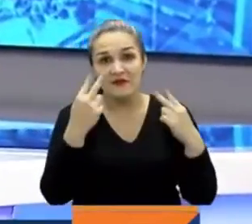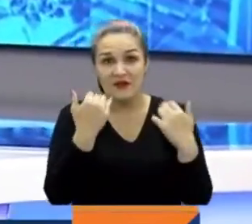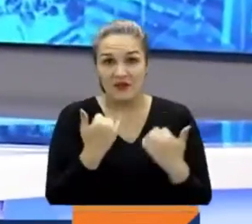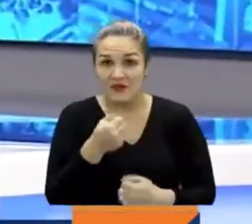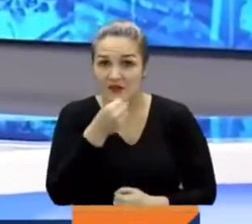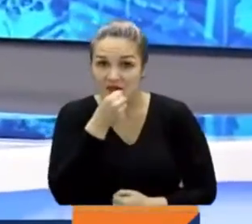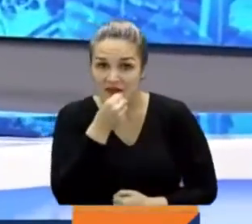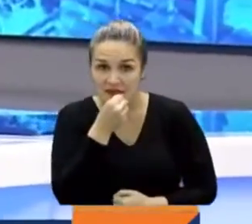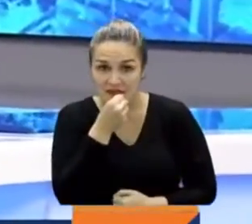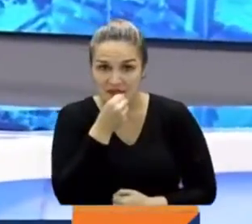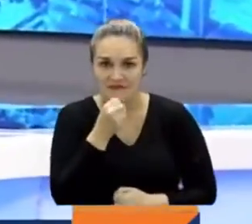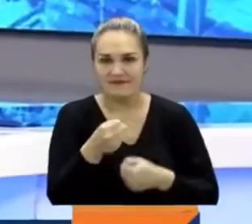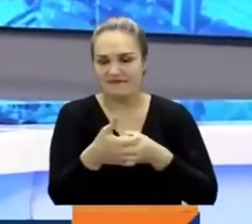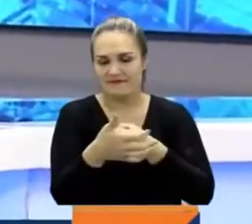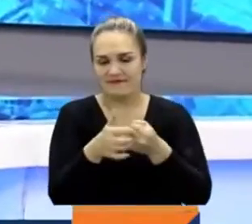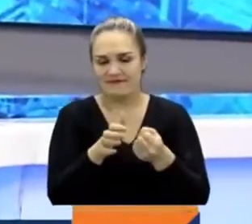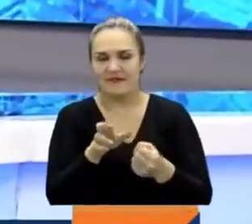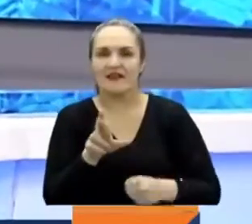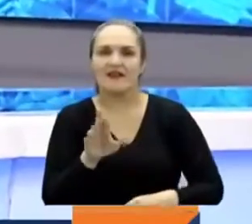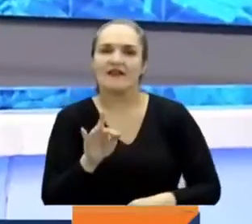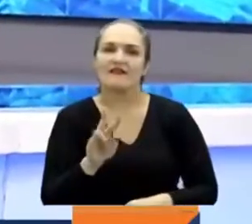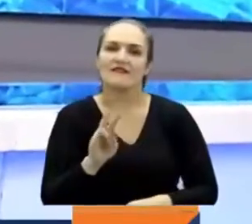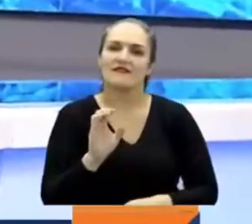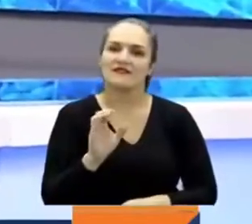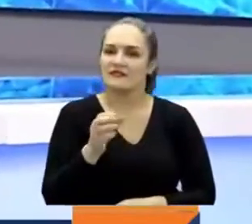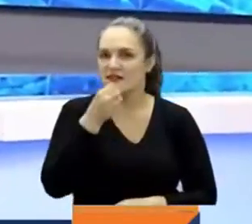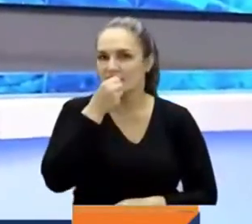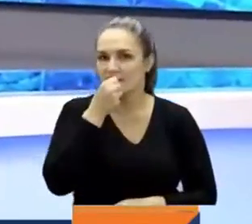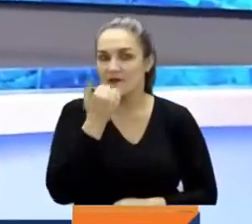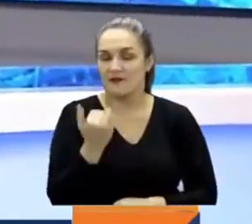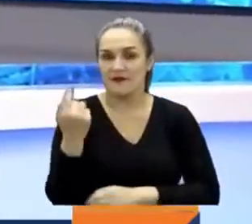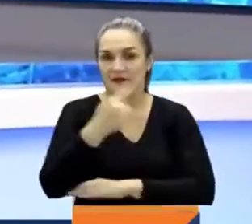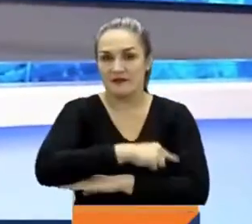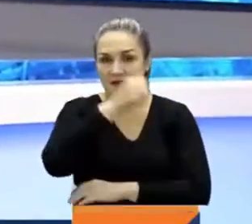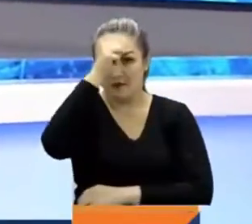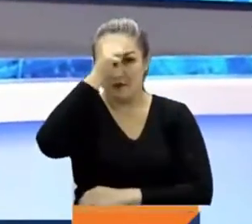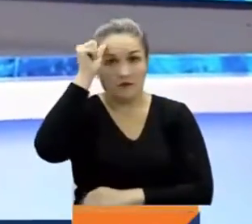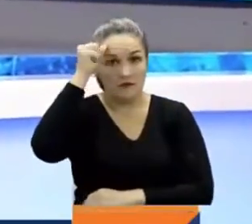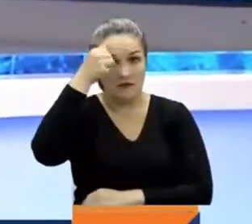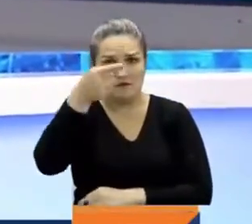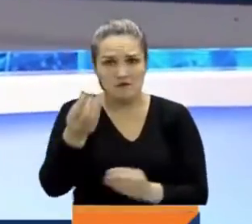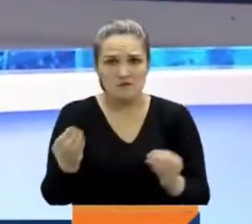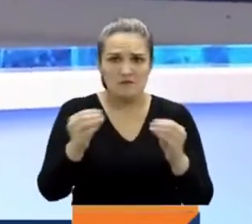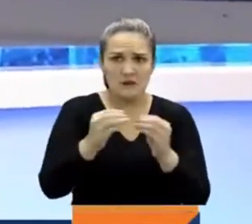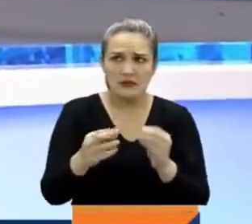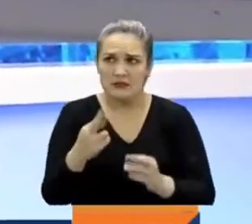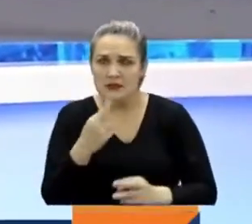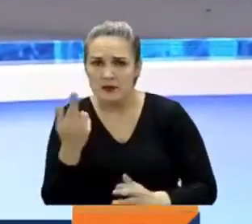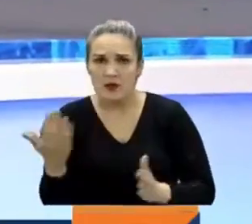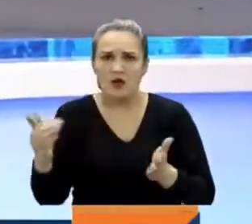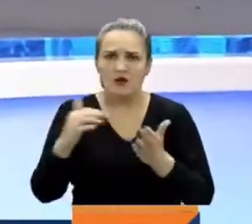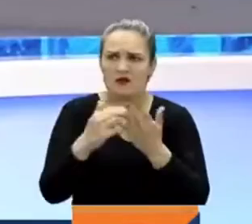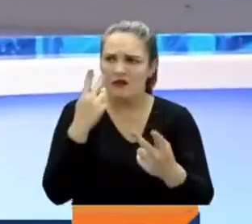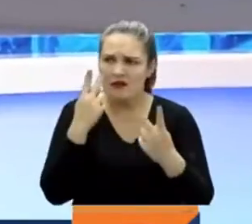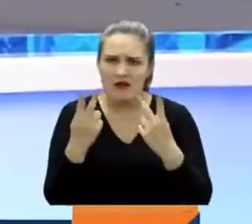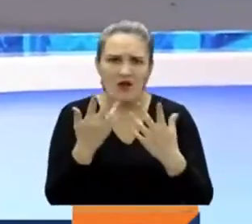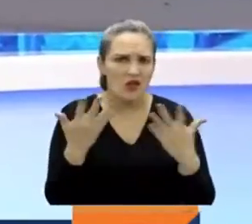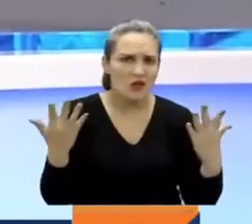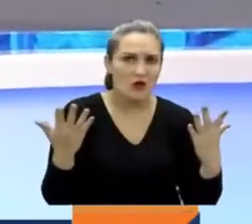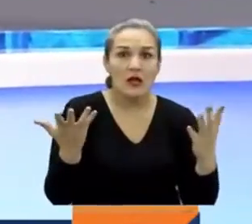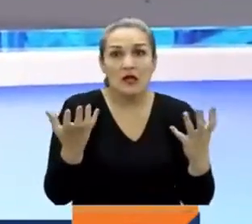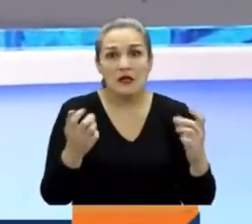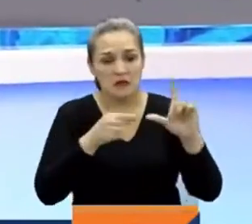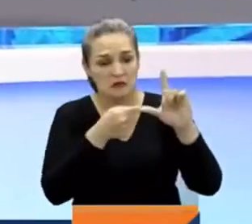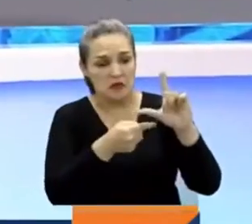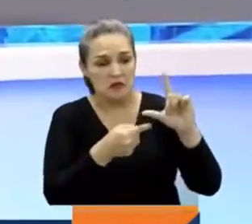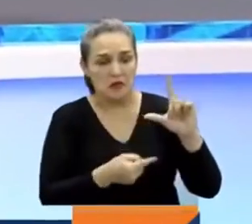en esta emisión de RTVC Noticias de fin de semana. Recuerden que pueden revivir estas historias, comentarlas, ampliarlas